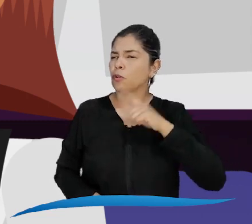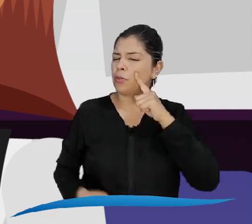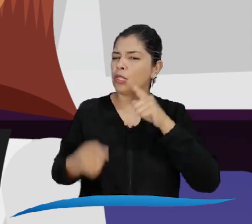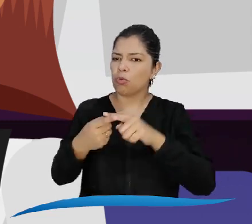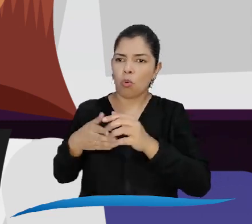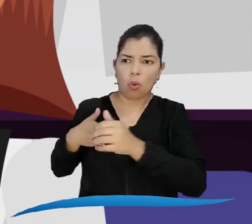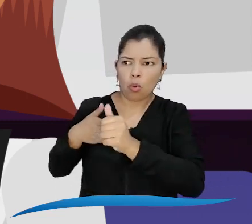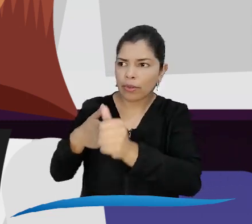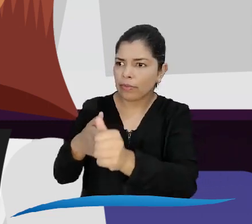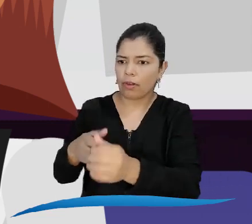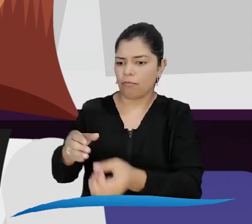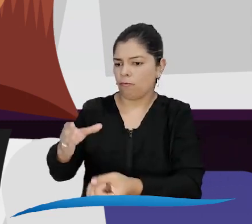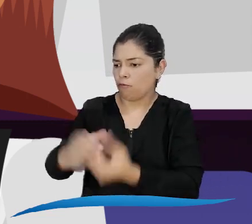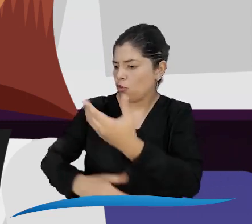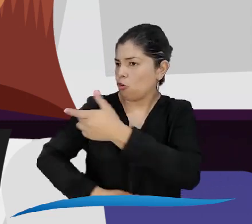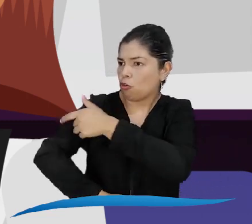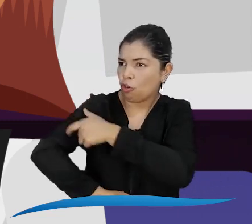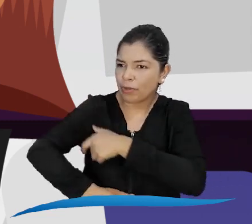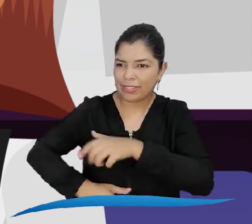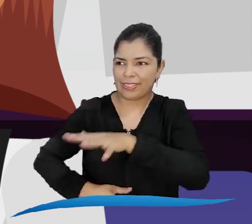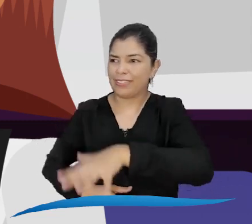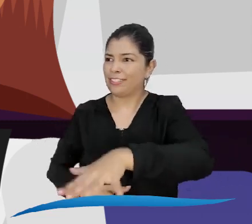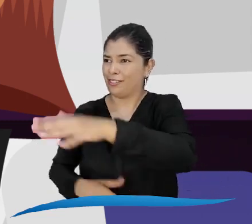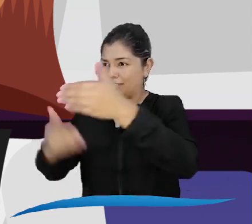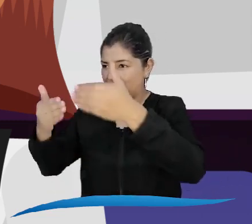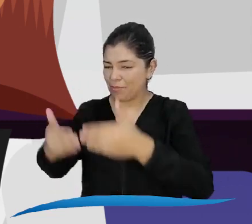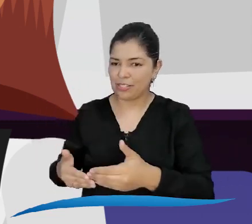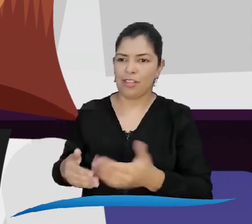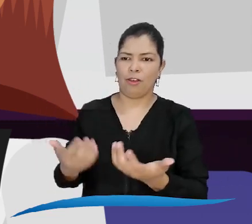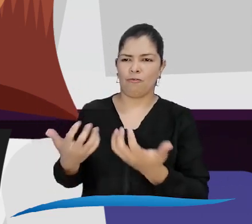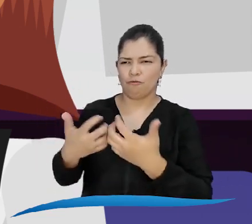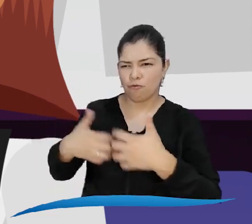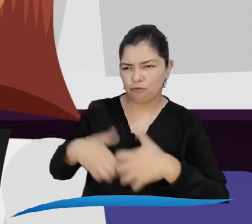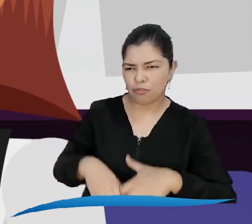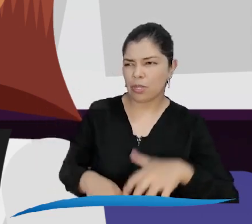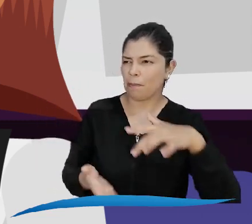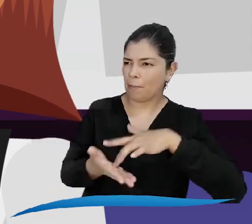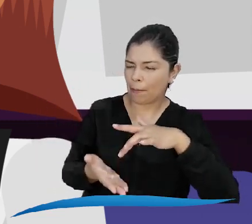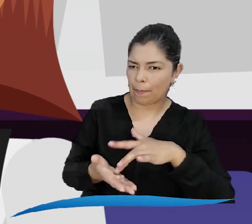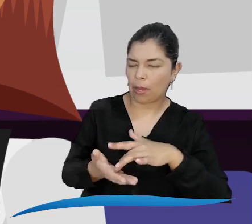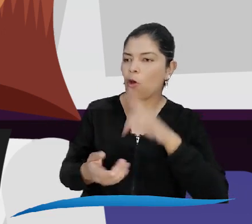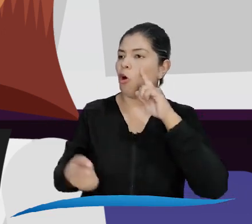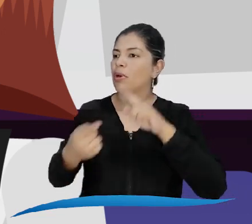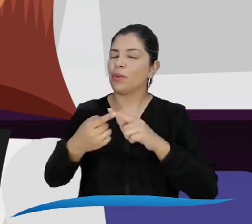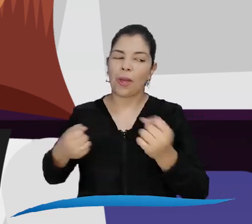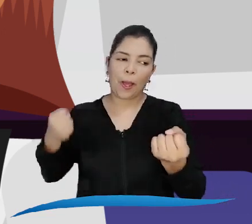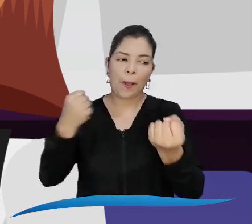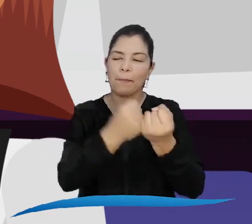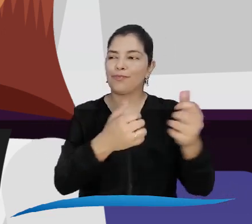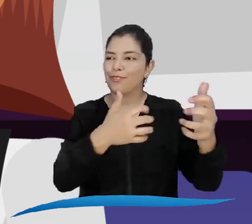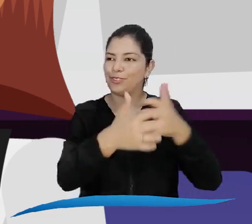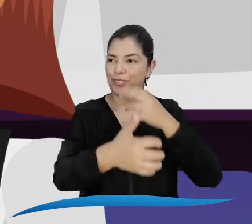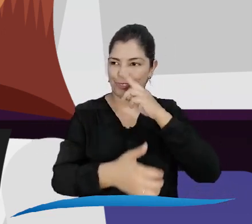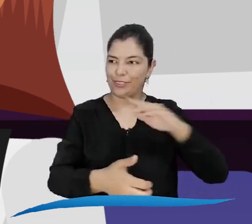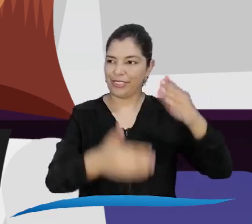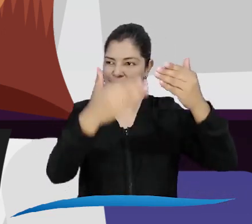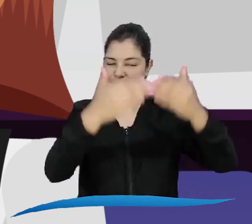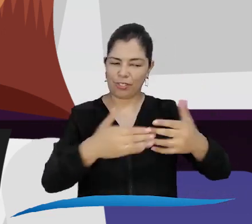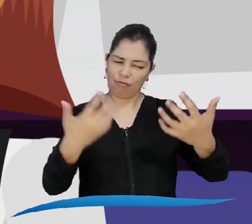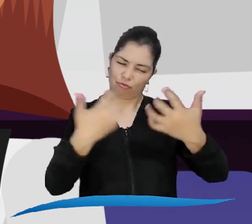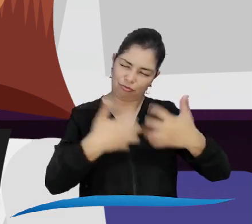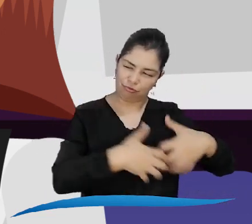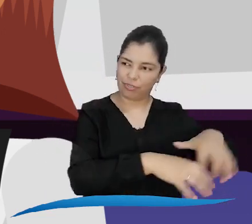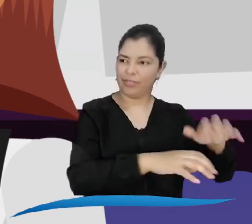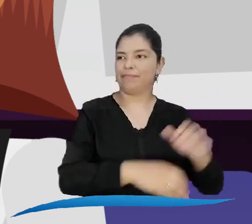orientar en la conformación, funcionamiento y gestión de los comités territoriales de discapacidad para contribuir con la